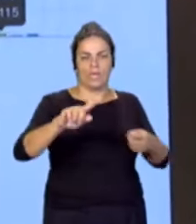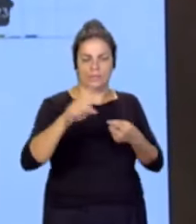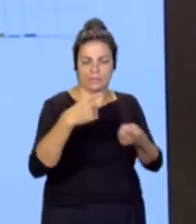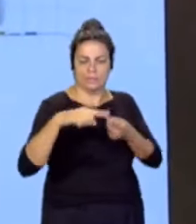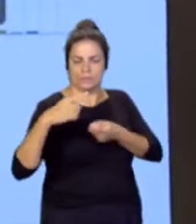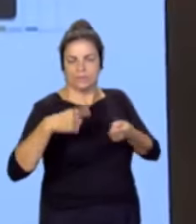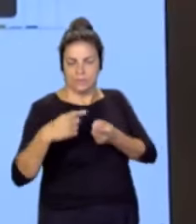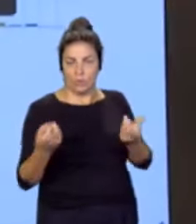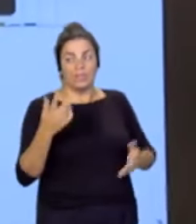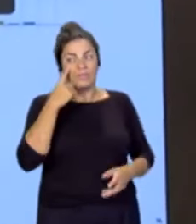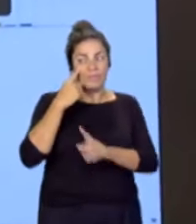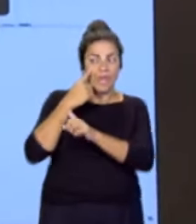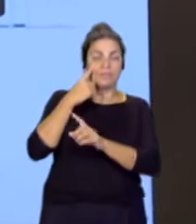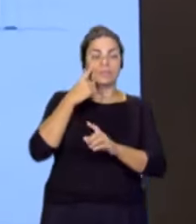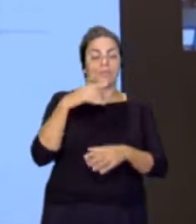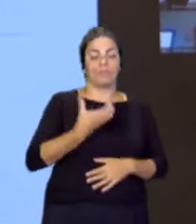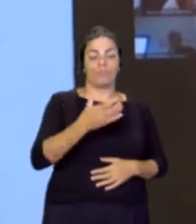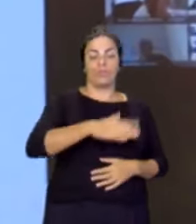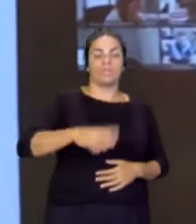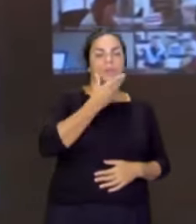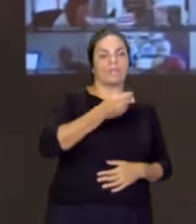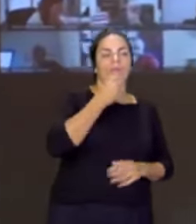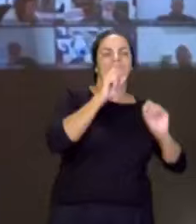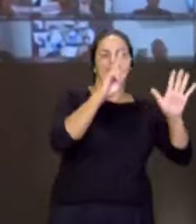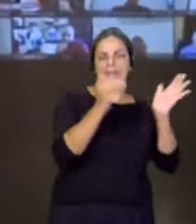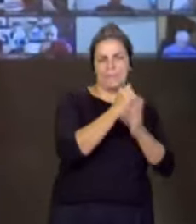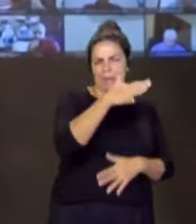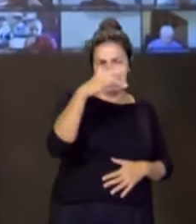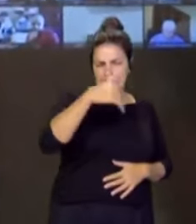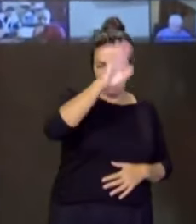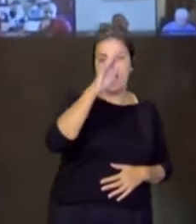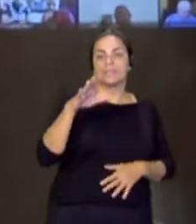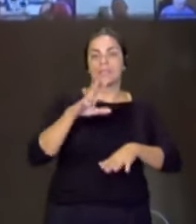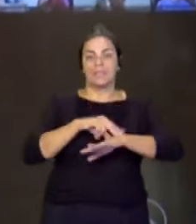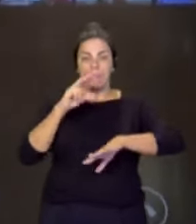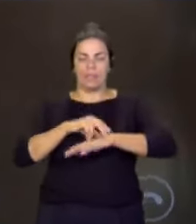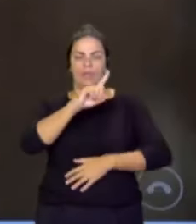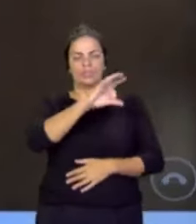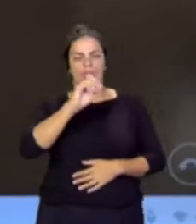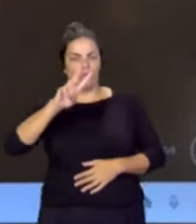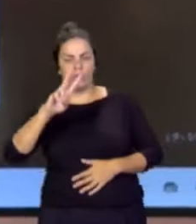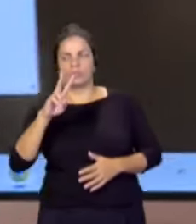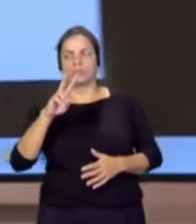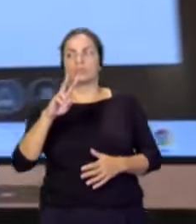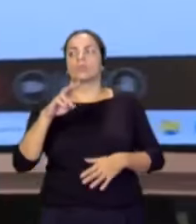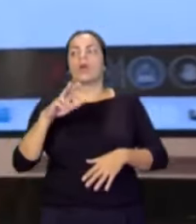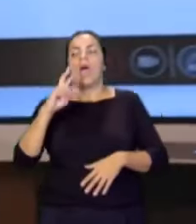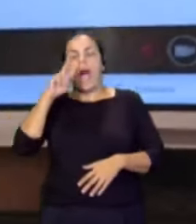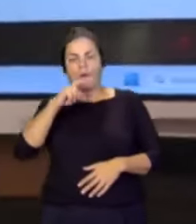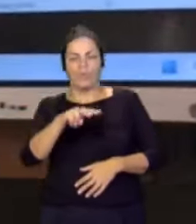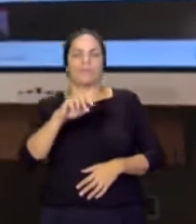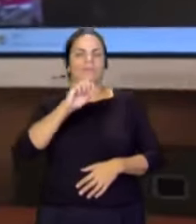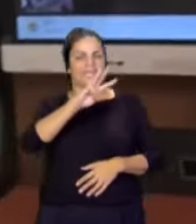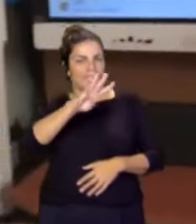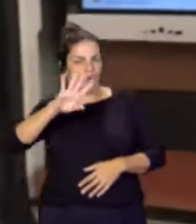Si ves ahí, son 7.000 y pico en el municipio de Las Palmas, Vega de San Mateo 102, o sea, 340 en Agüime. Se ven las